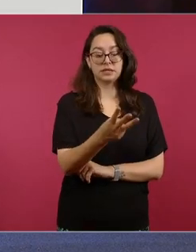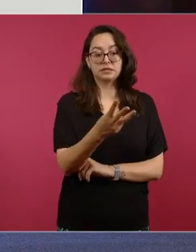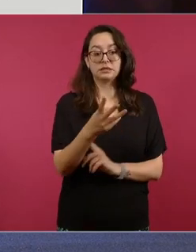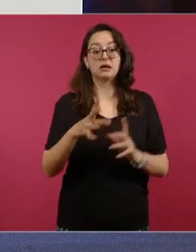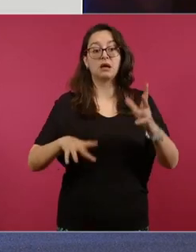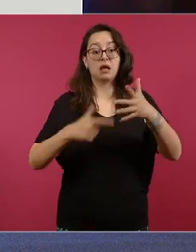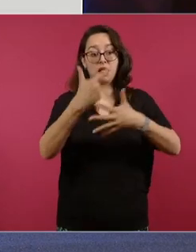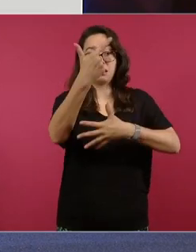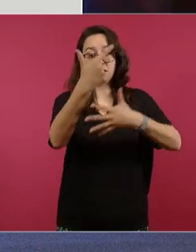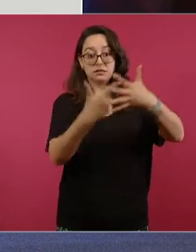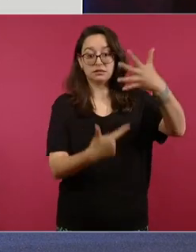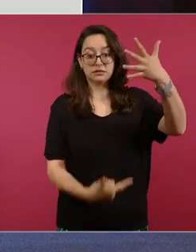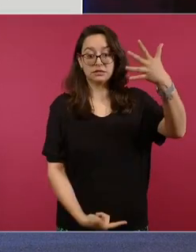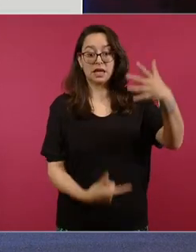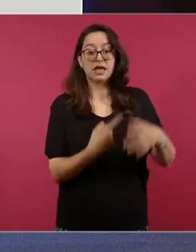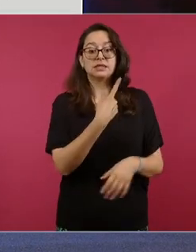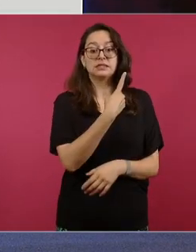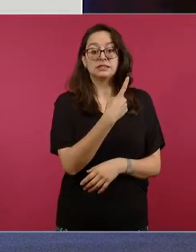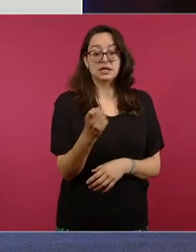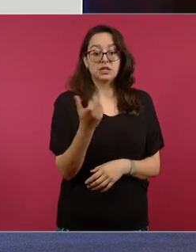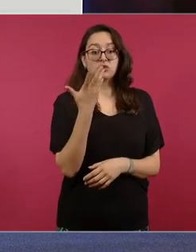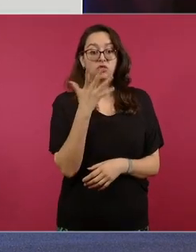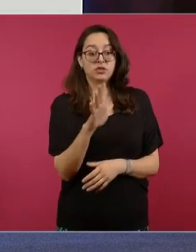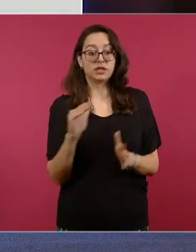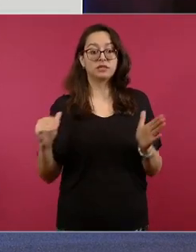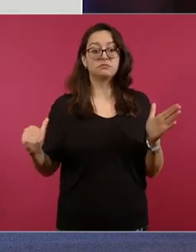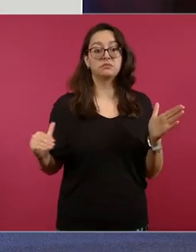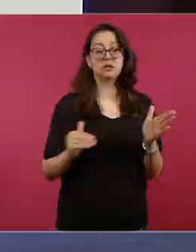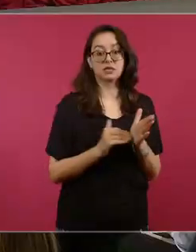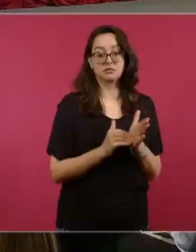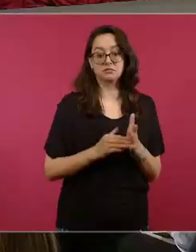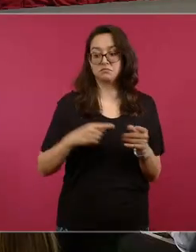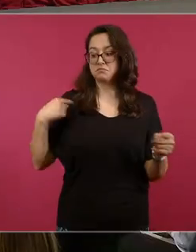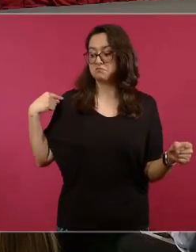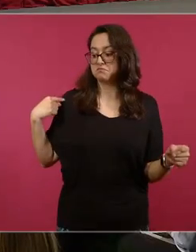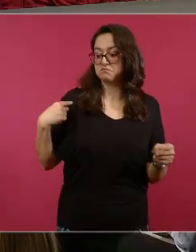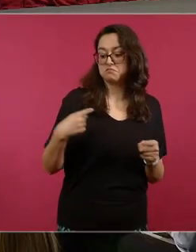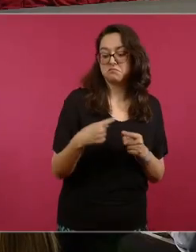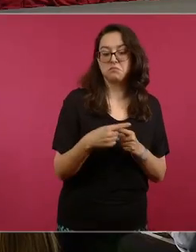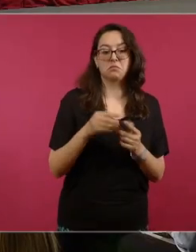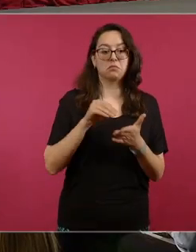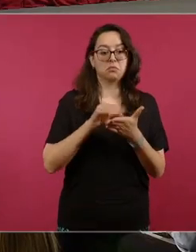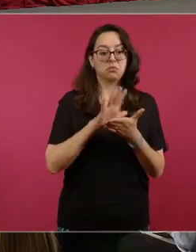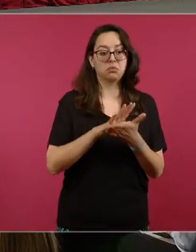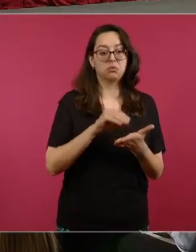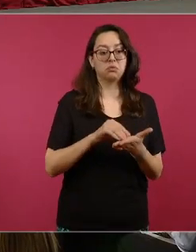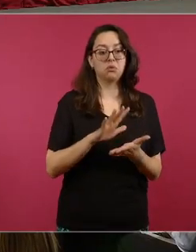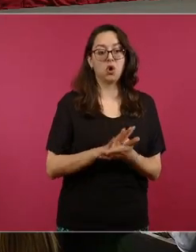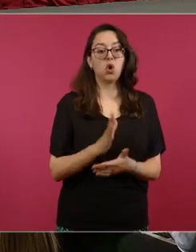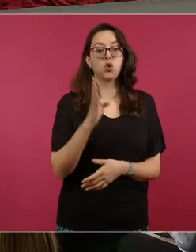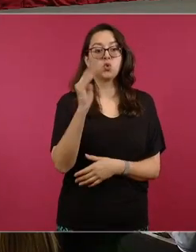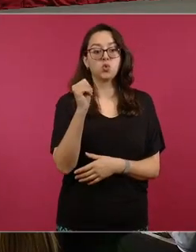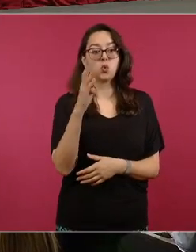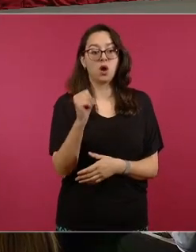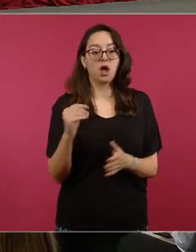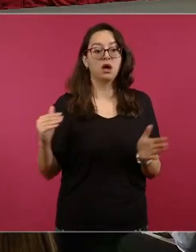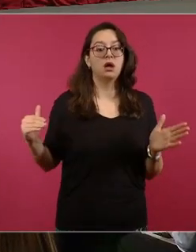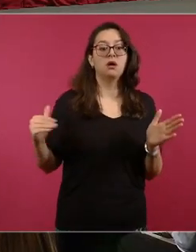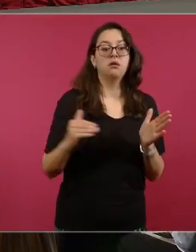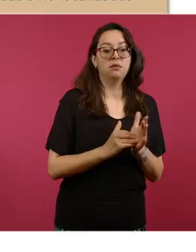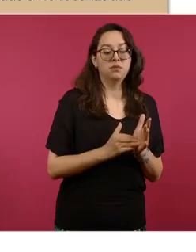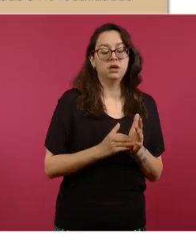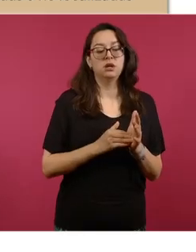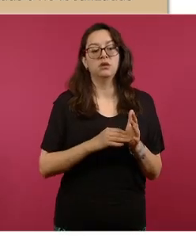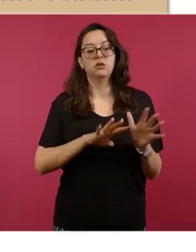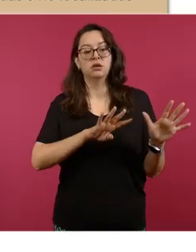ahora se han incrementado 9 mil 424 registros adicionales a la fecha con corte al 15